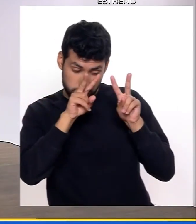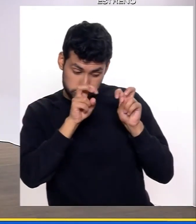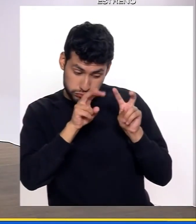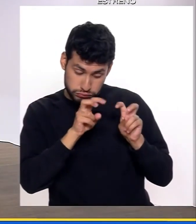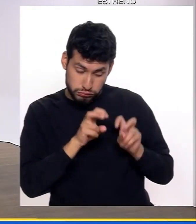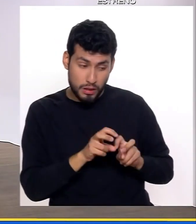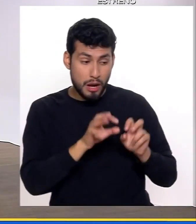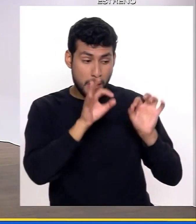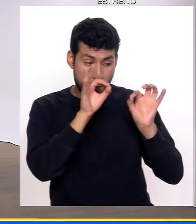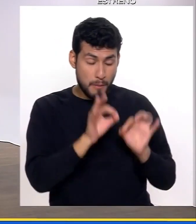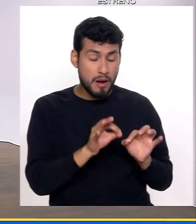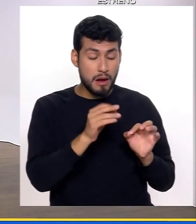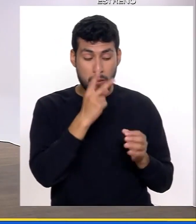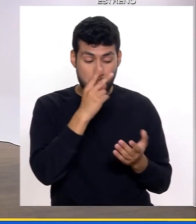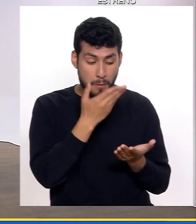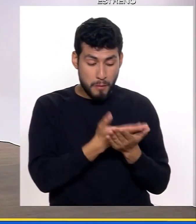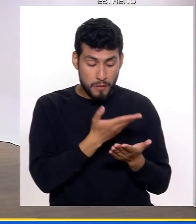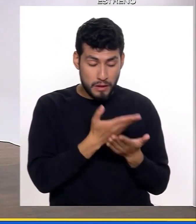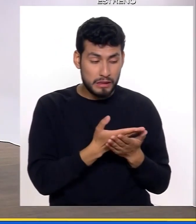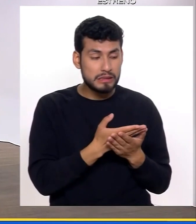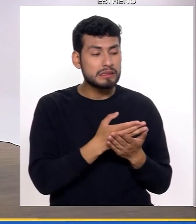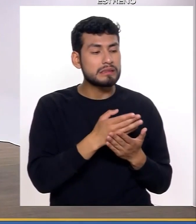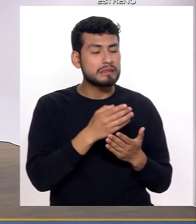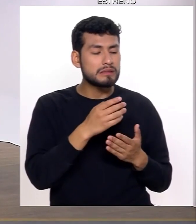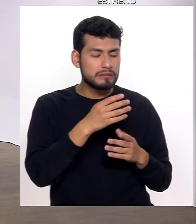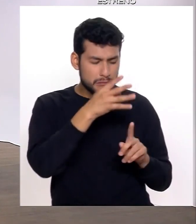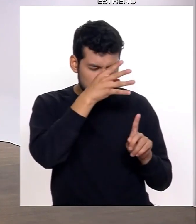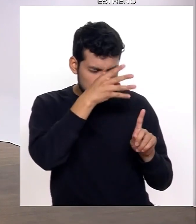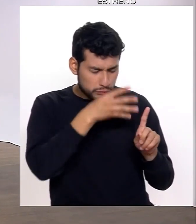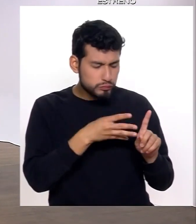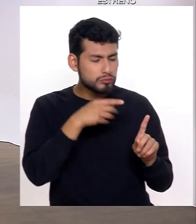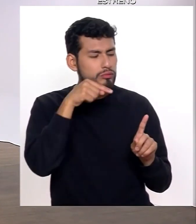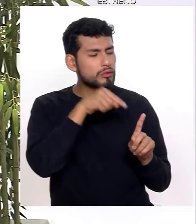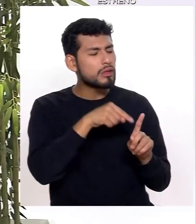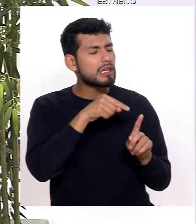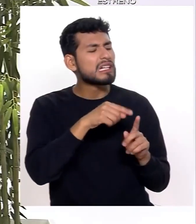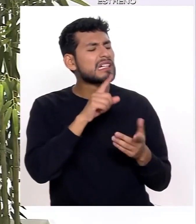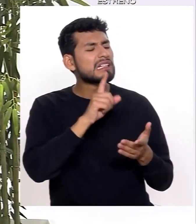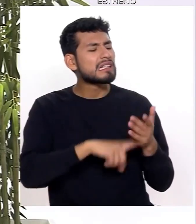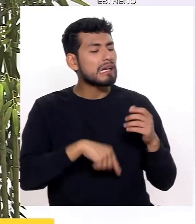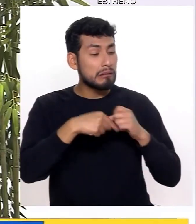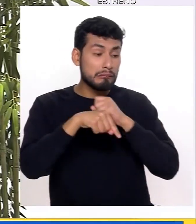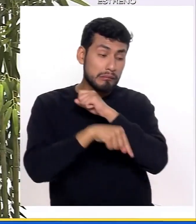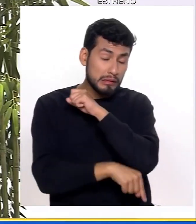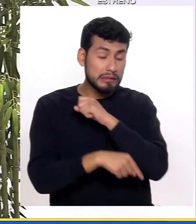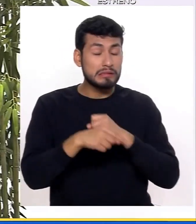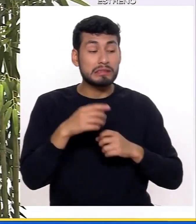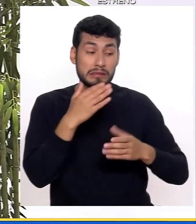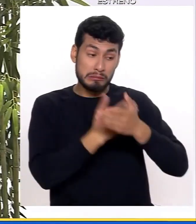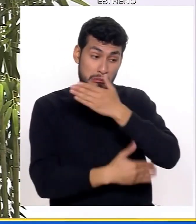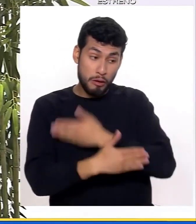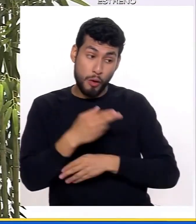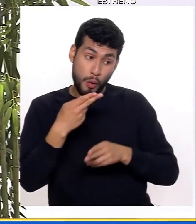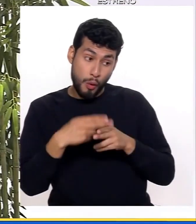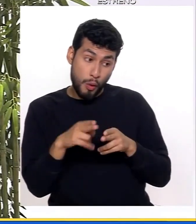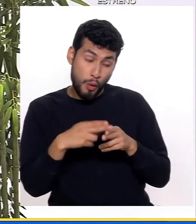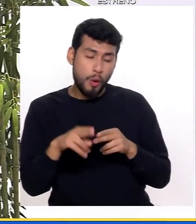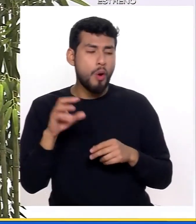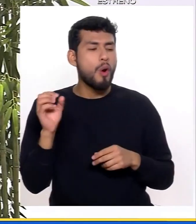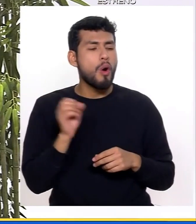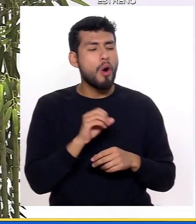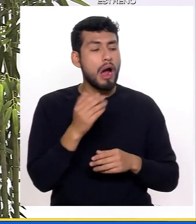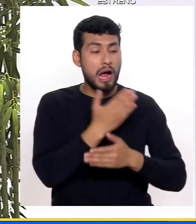certificar, digamos, el grado de discapacidad, puede ser transitoria, ¿no? Y puede ser